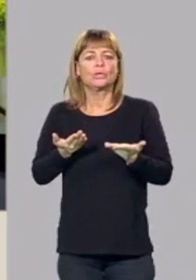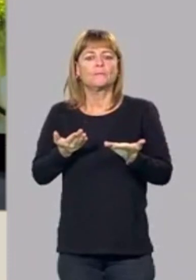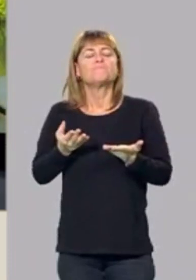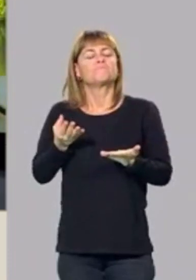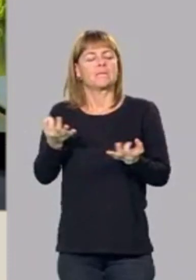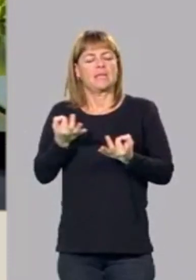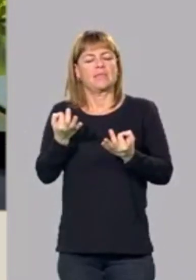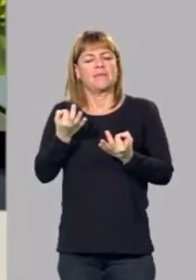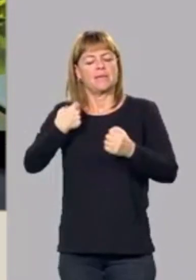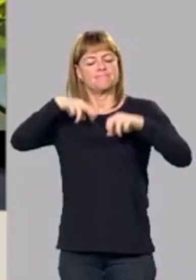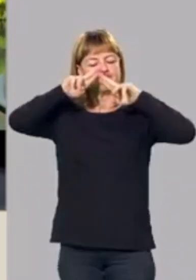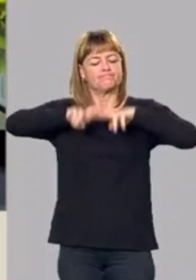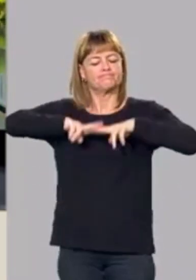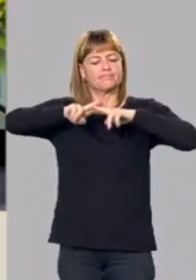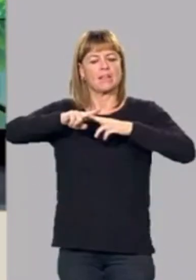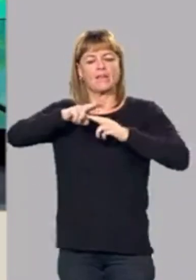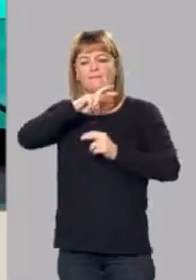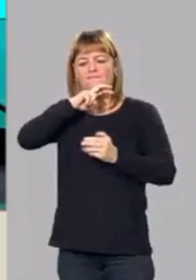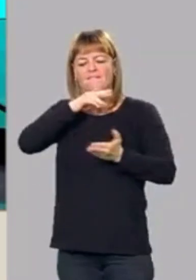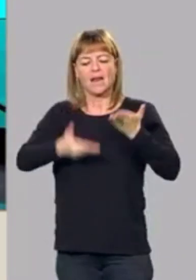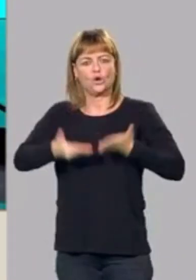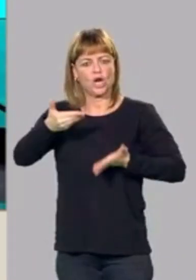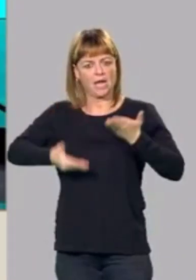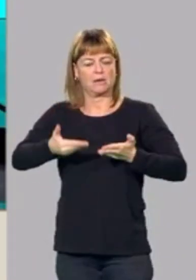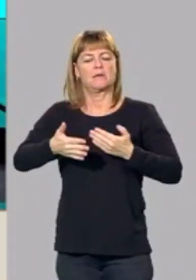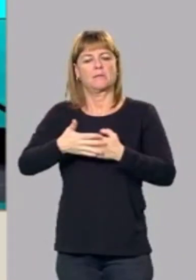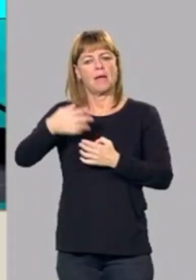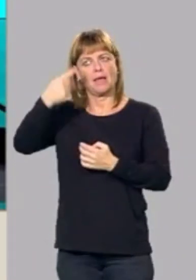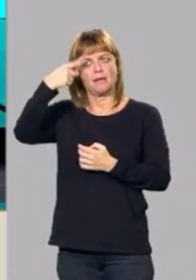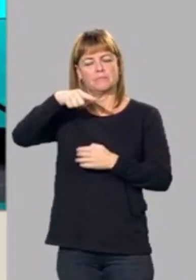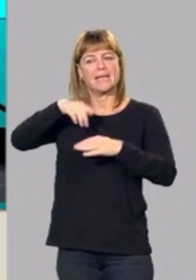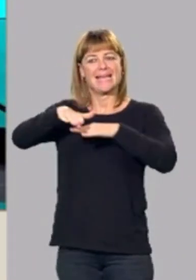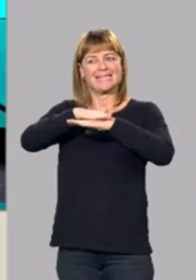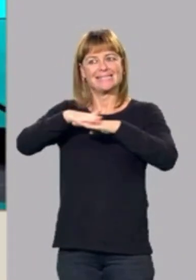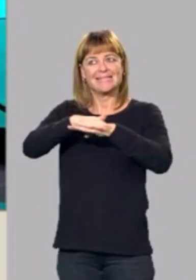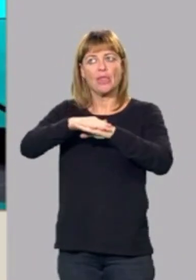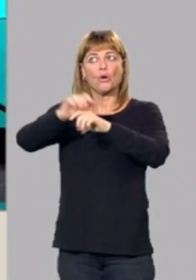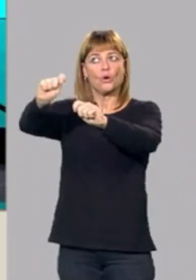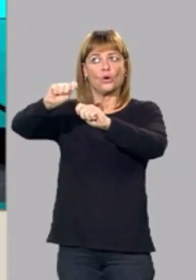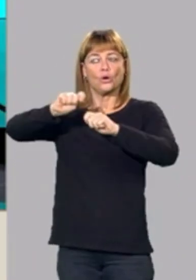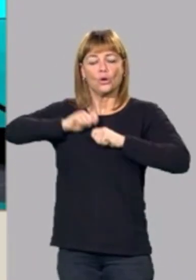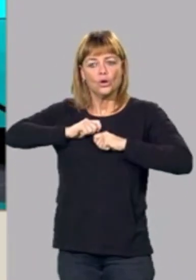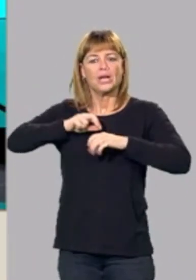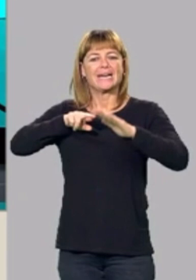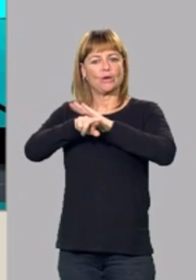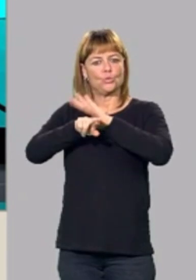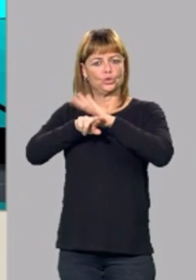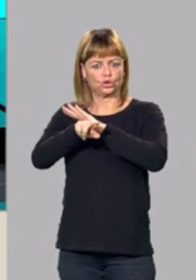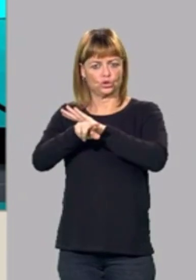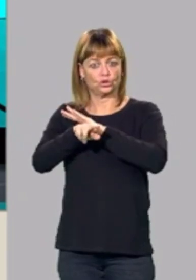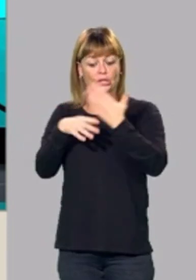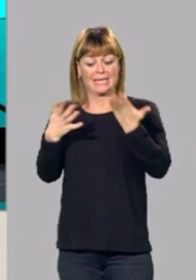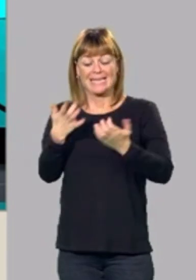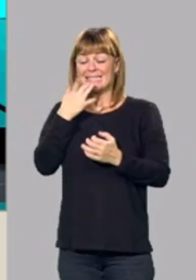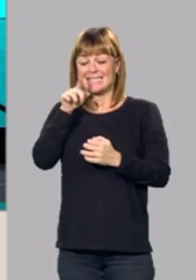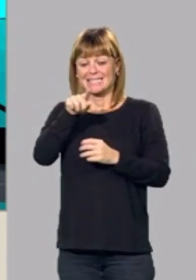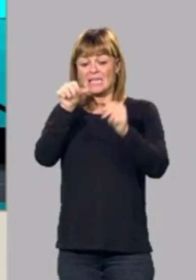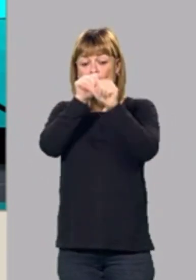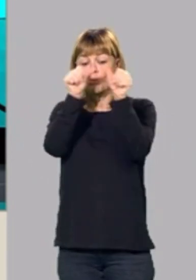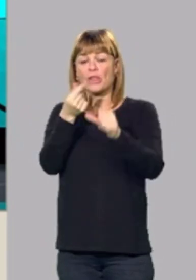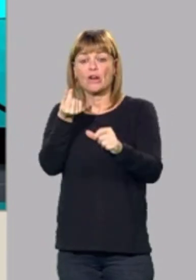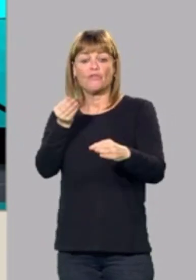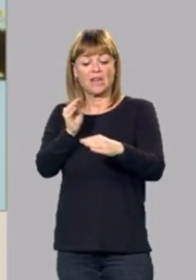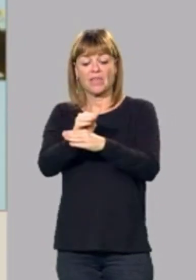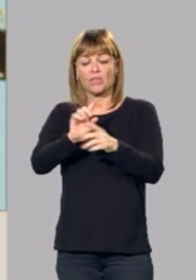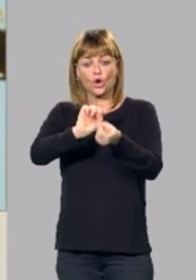tenerlo en cuenta a la hora de que el Estado nos transfiera esos recursos. Si ese modelo de financiación no